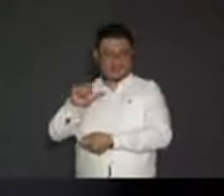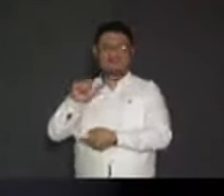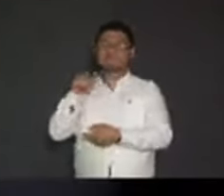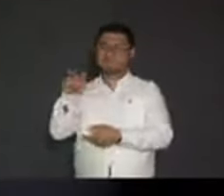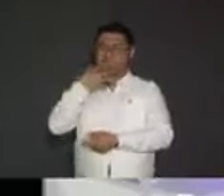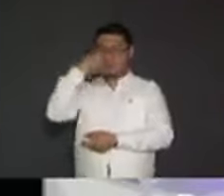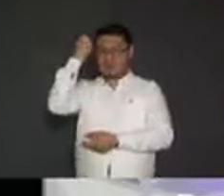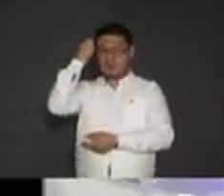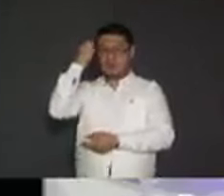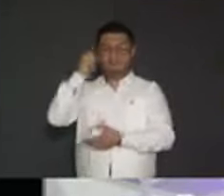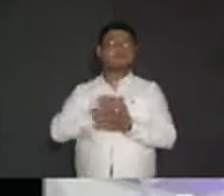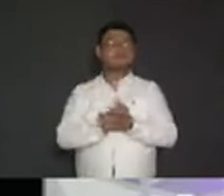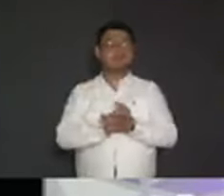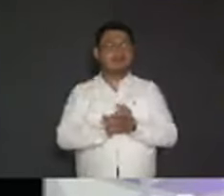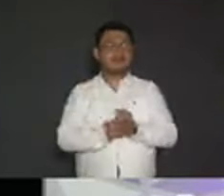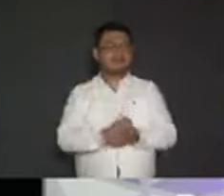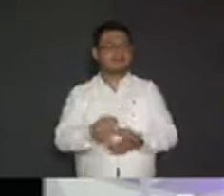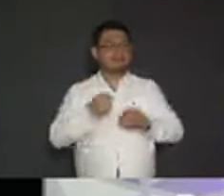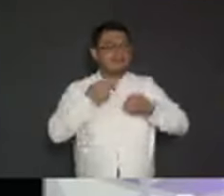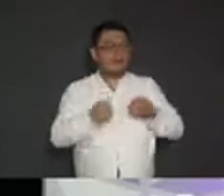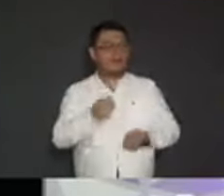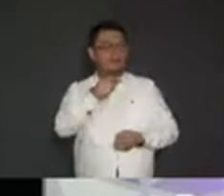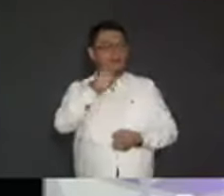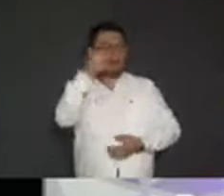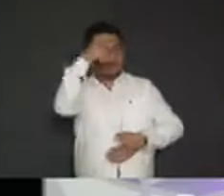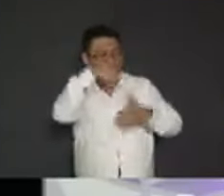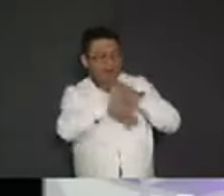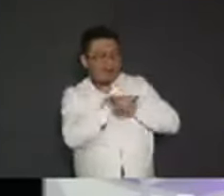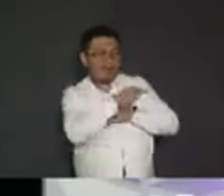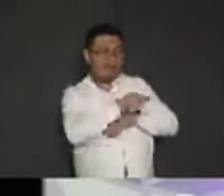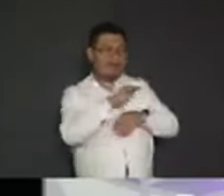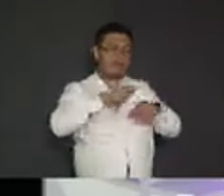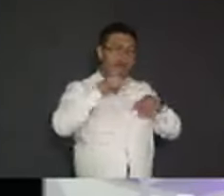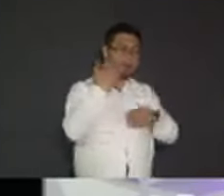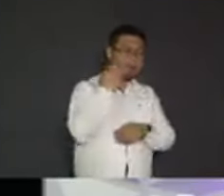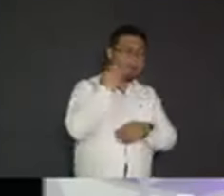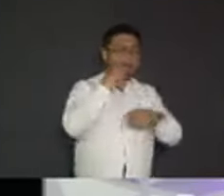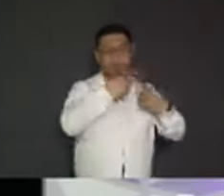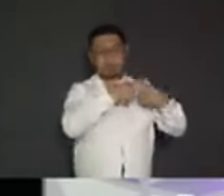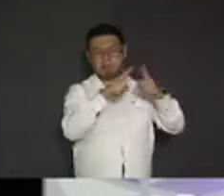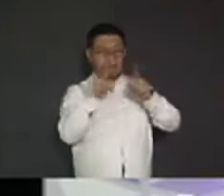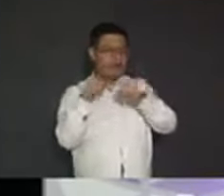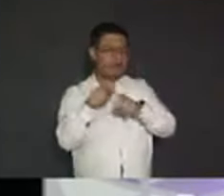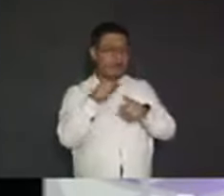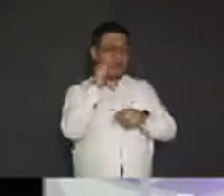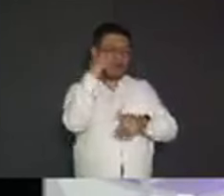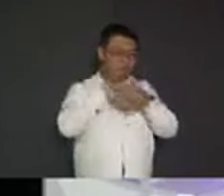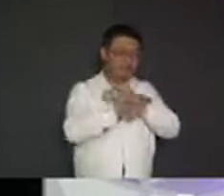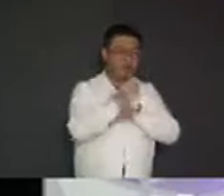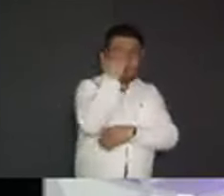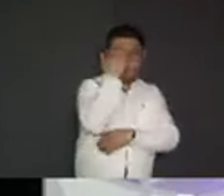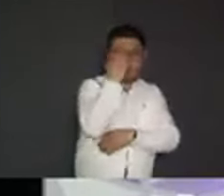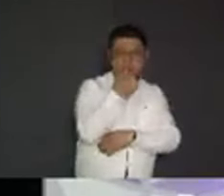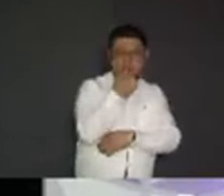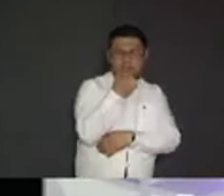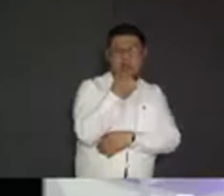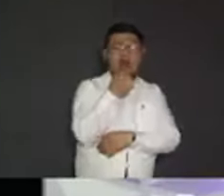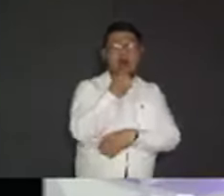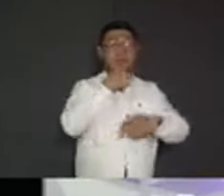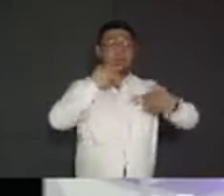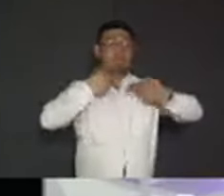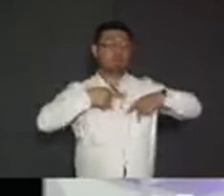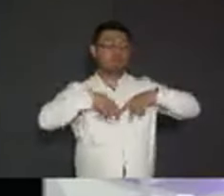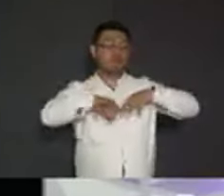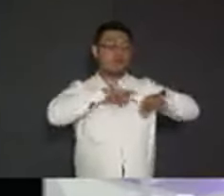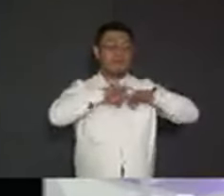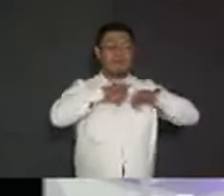si entras a las redes sociales de los candidatos de la vieja política, el del PRIAN y el del PRIMOR, vas a encontrar una foto con los trabajadores de